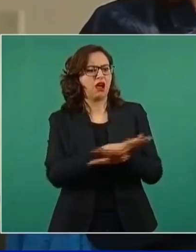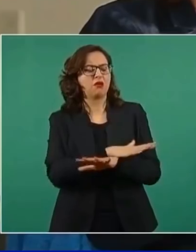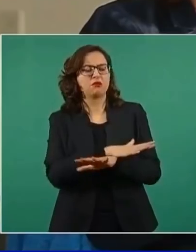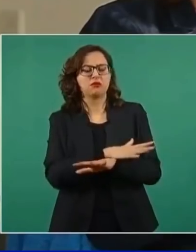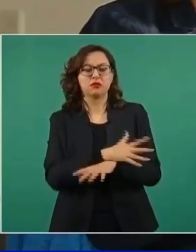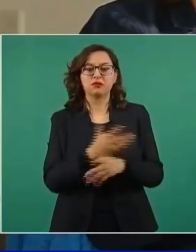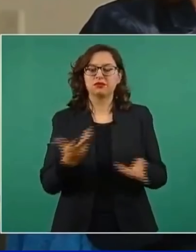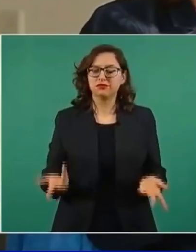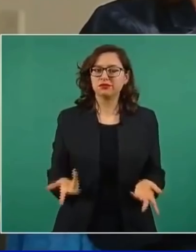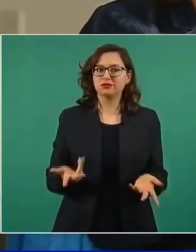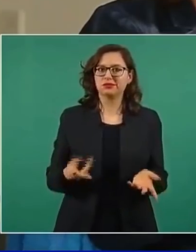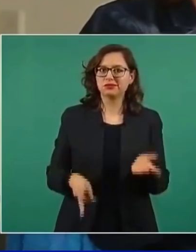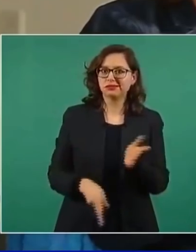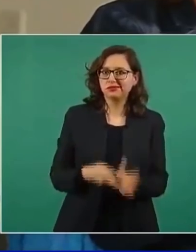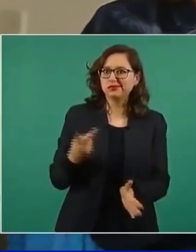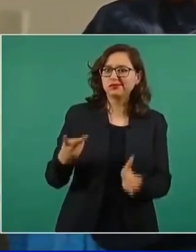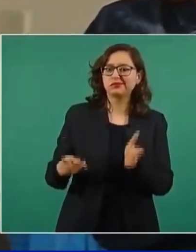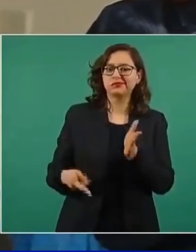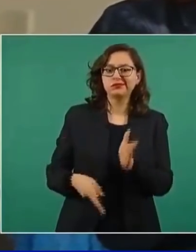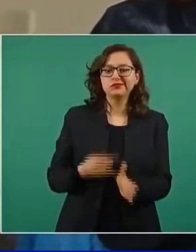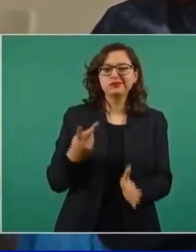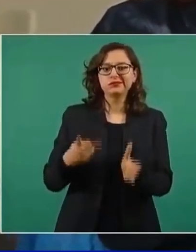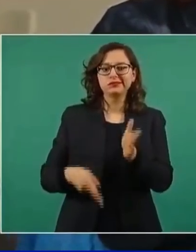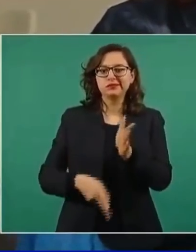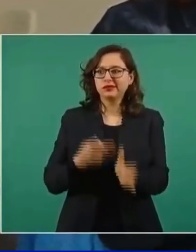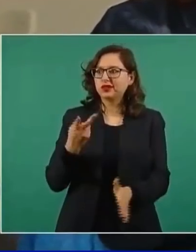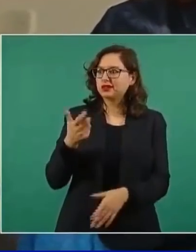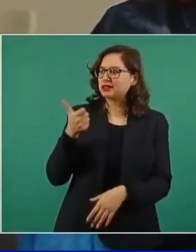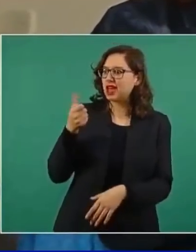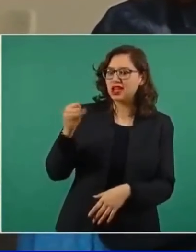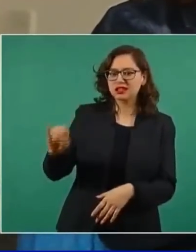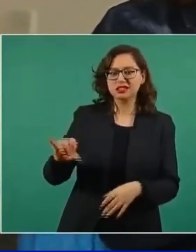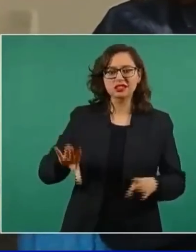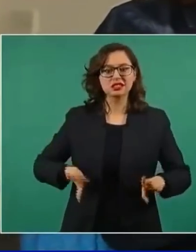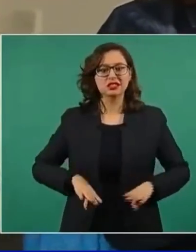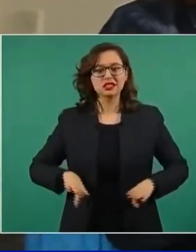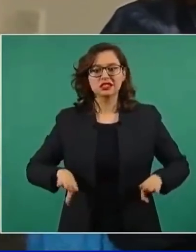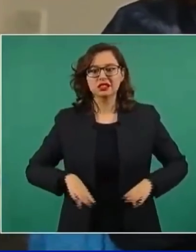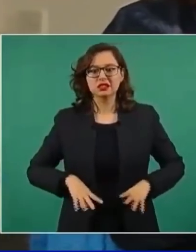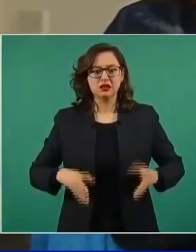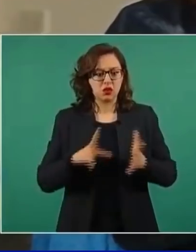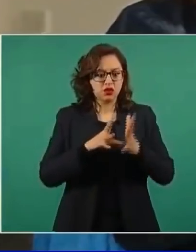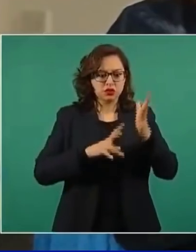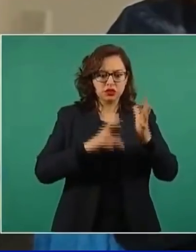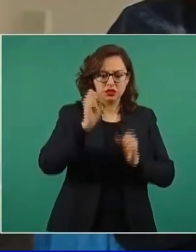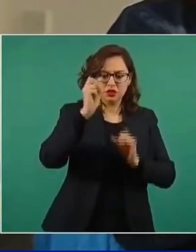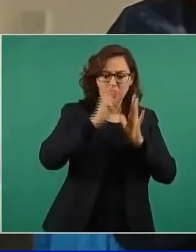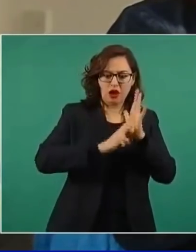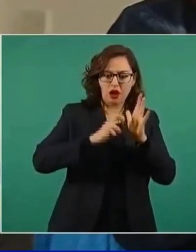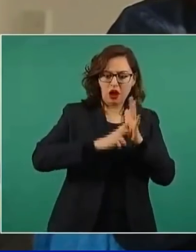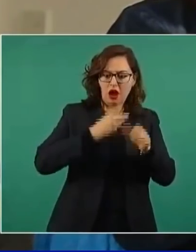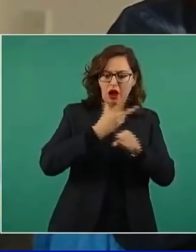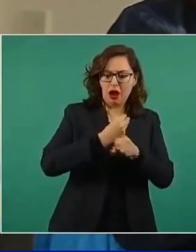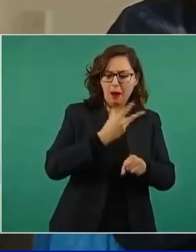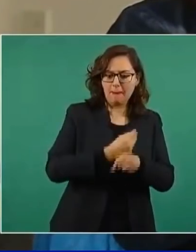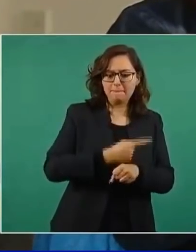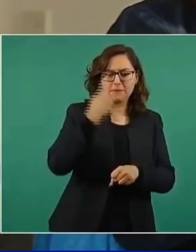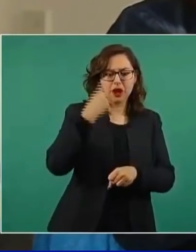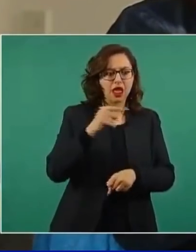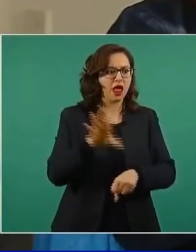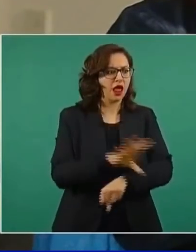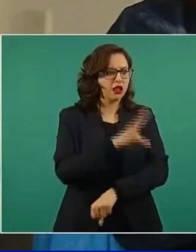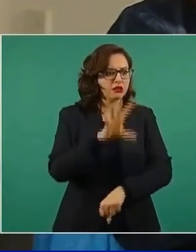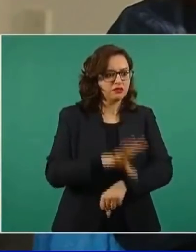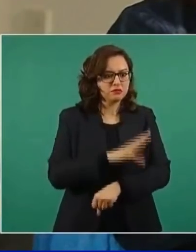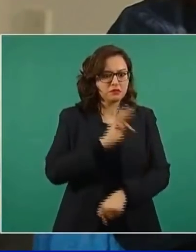estos recientes, usted lo ha sufrido, se ha quejado, la propia reforma energética, el Tren Maya, el